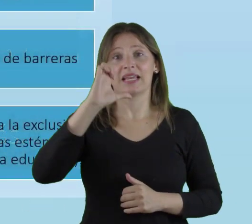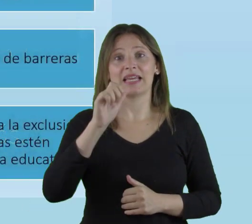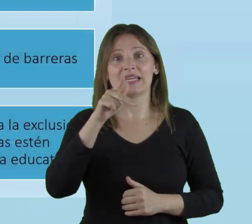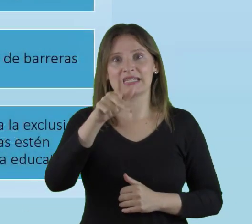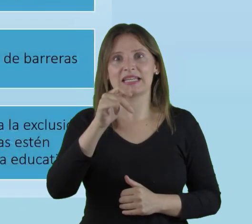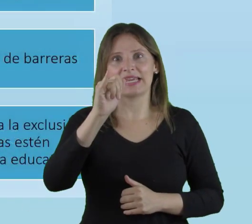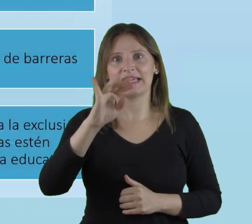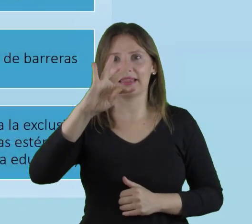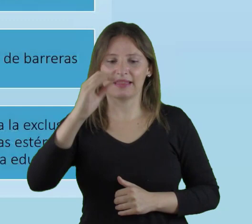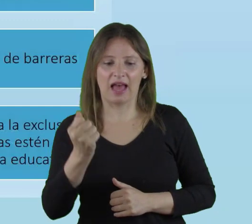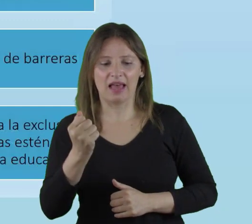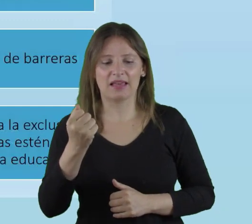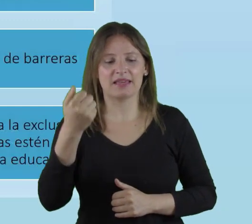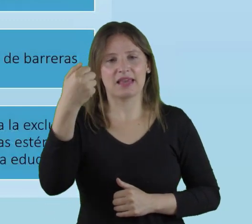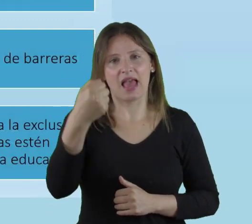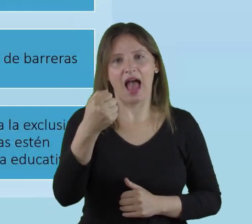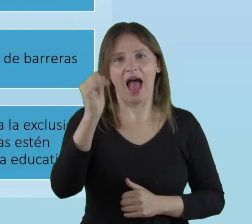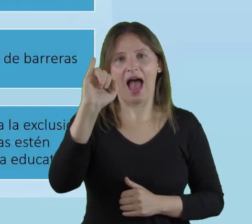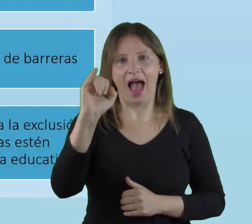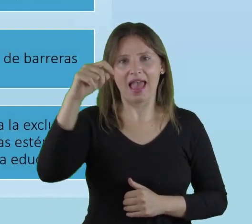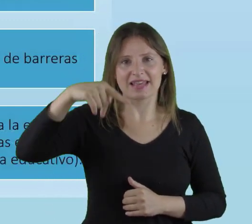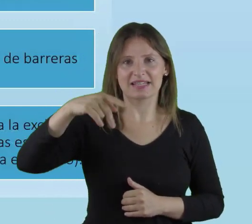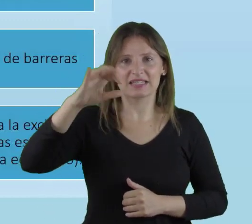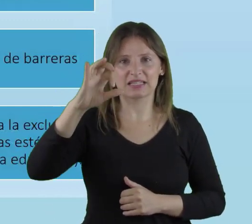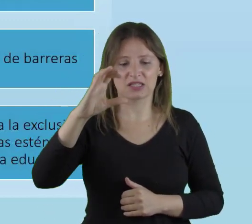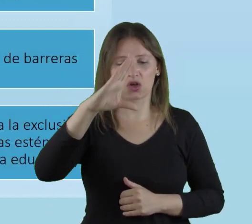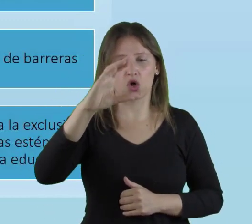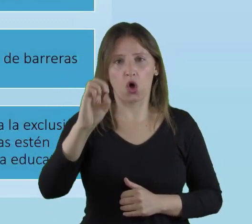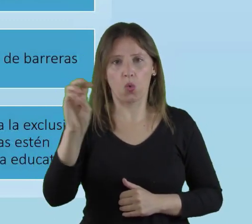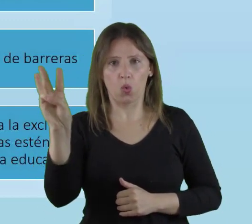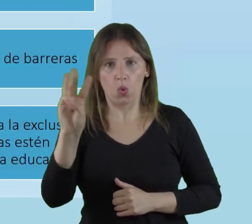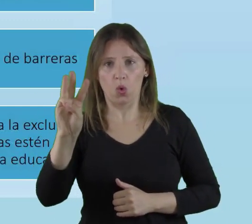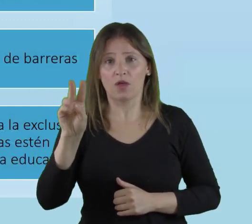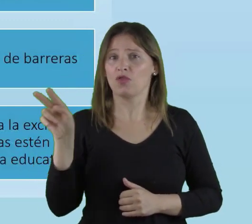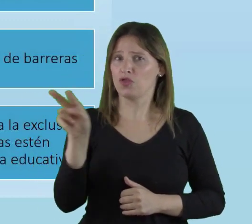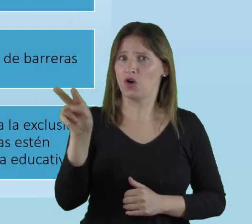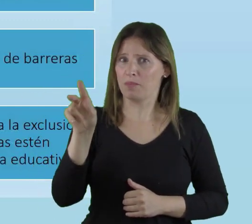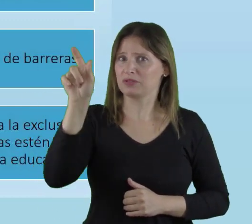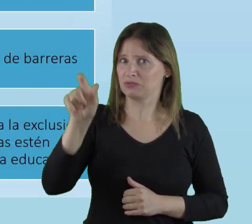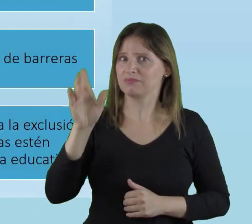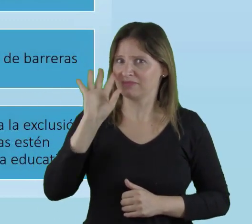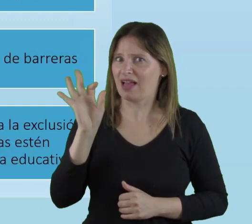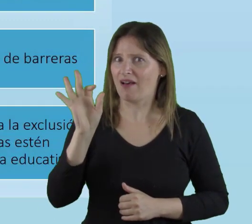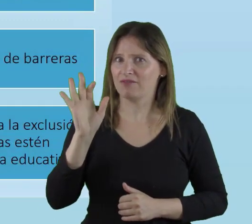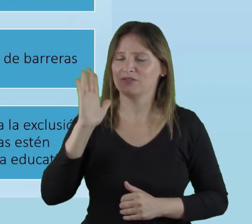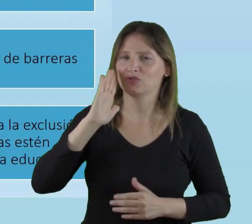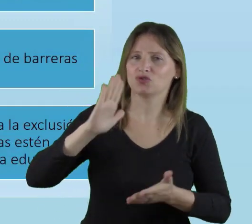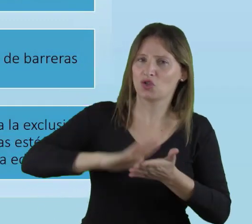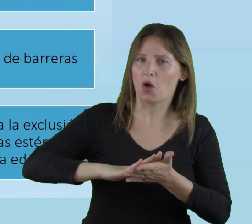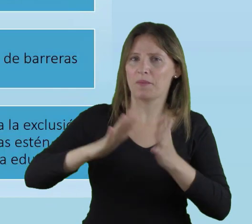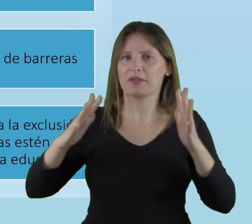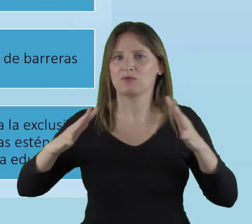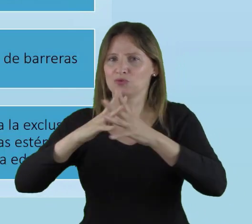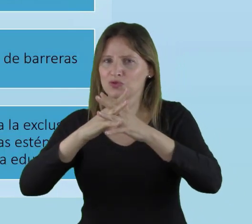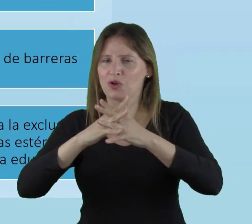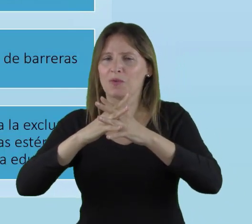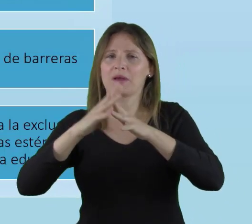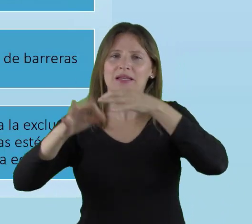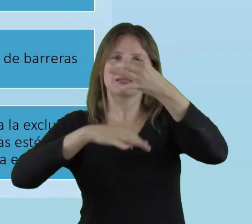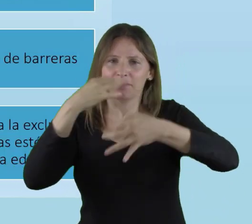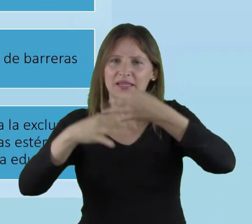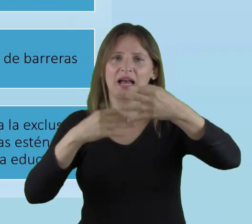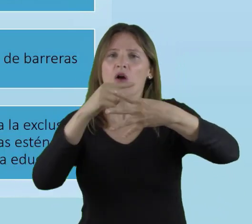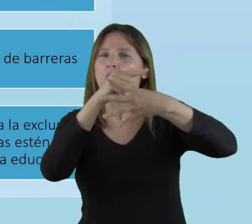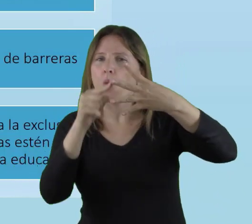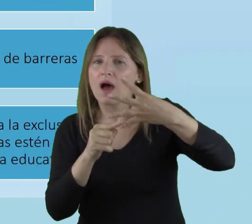Echeita y Ainshko, quienes son unos gurús en la inclusión, distinguen cuatro elementos que